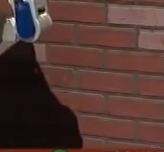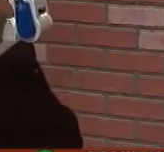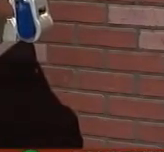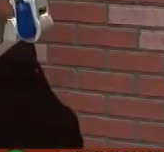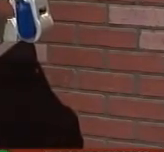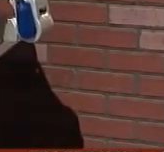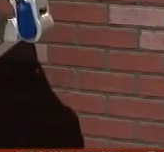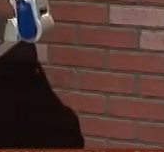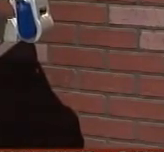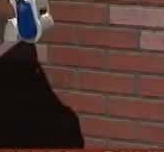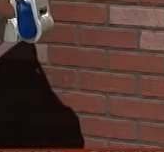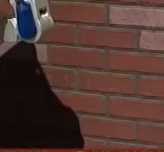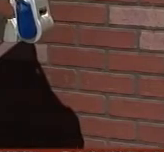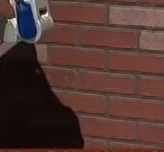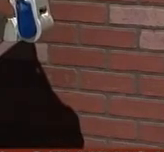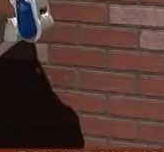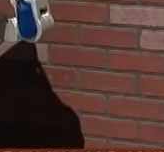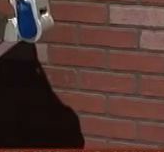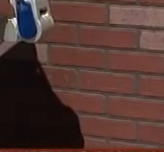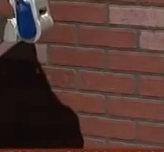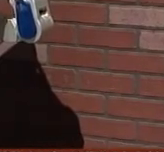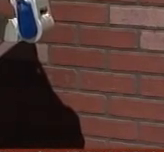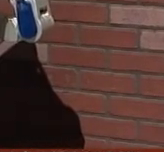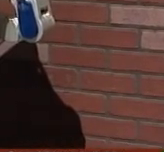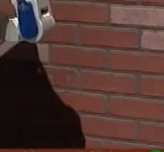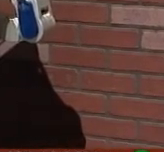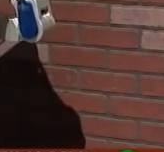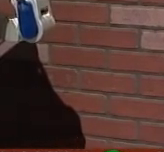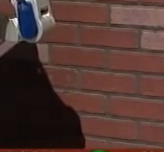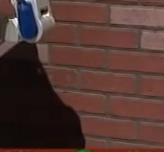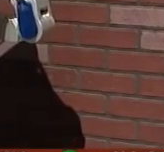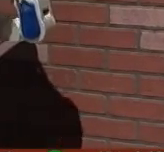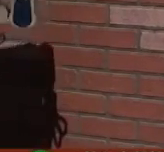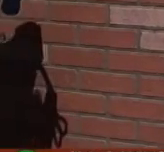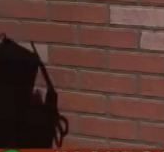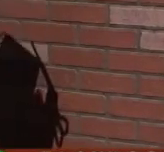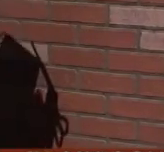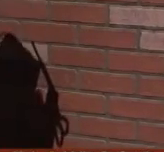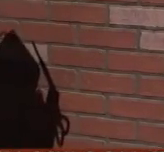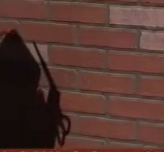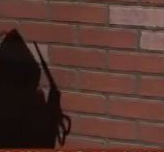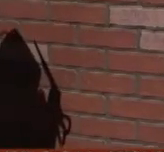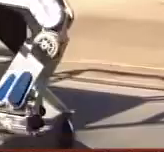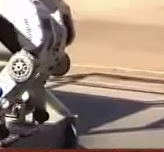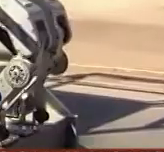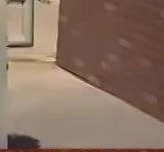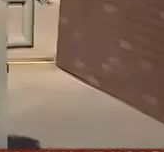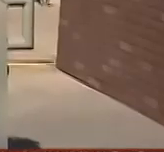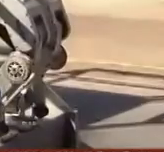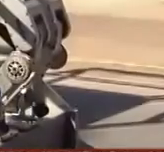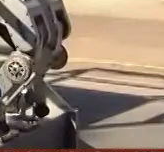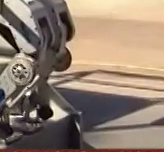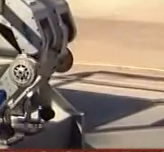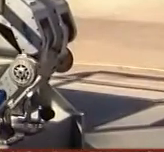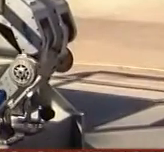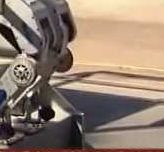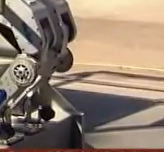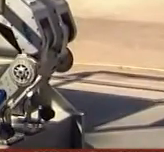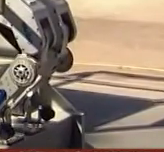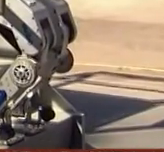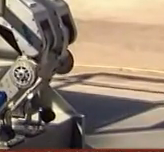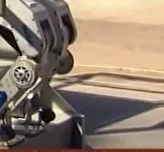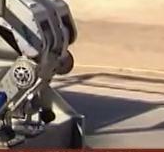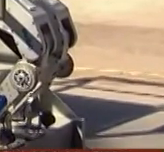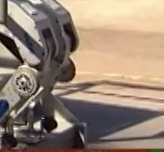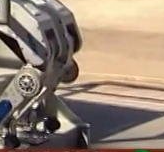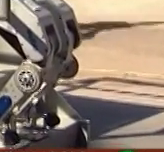lucha antiterrorista o para fines médicos. La fase de análisis de UBO aún está en proceso, pero científicos de investigación